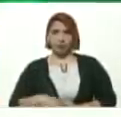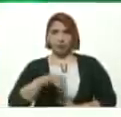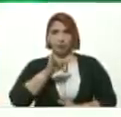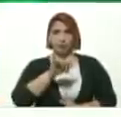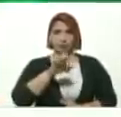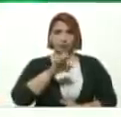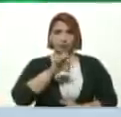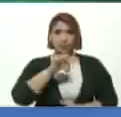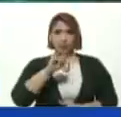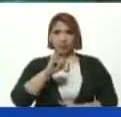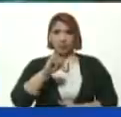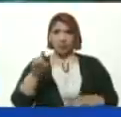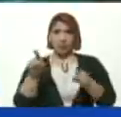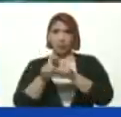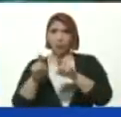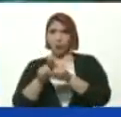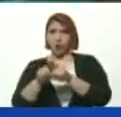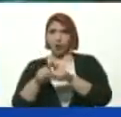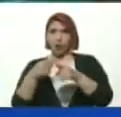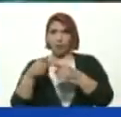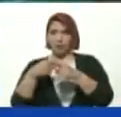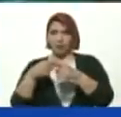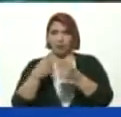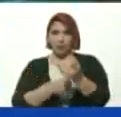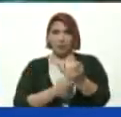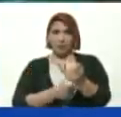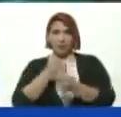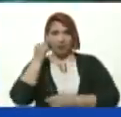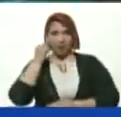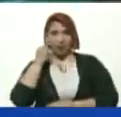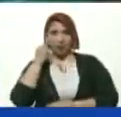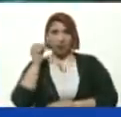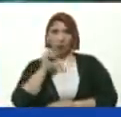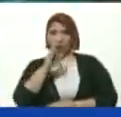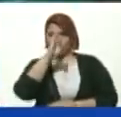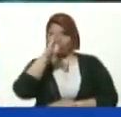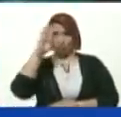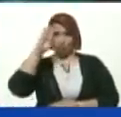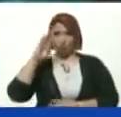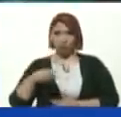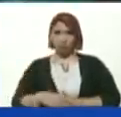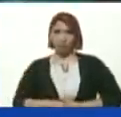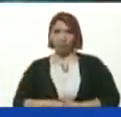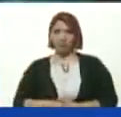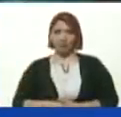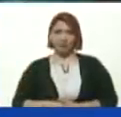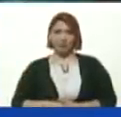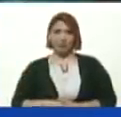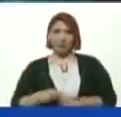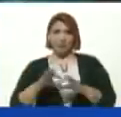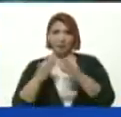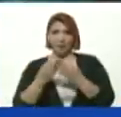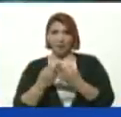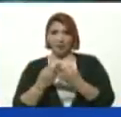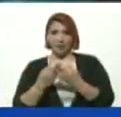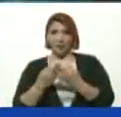Cabello Sería Prima Hermana O hermana De Diosdado Cabello Ella es